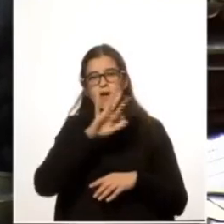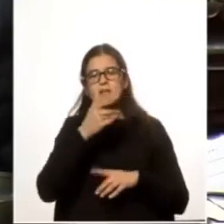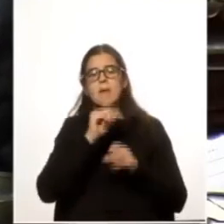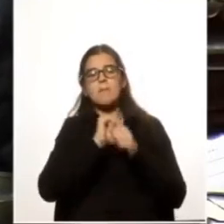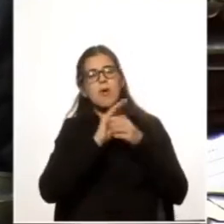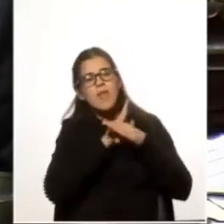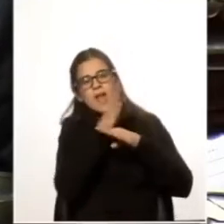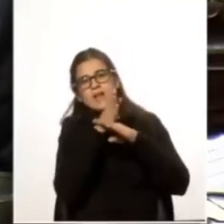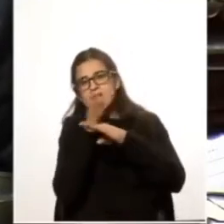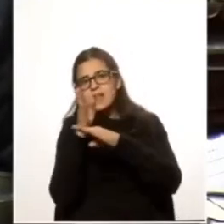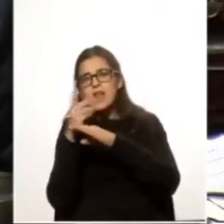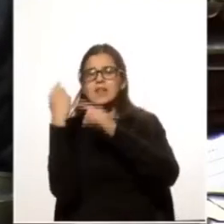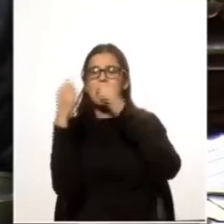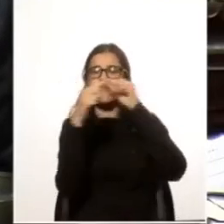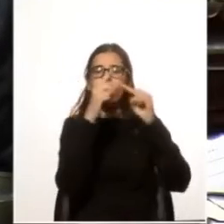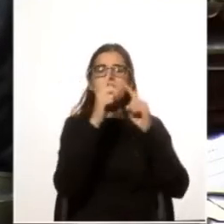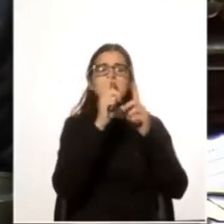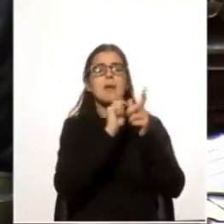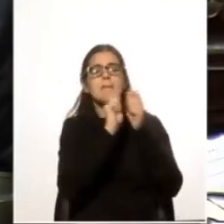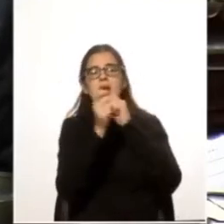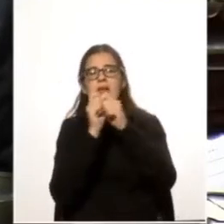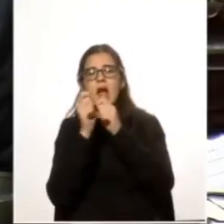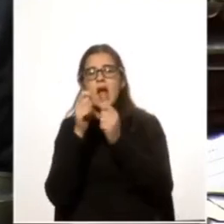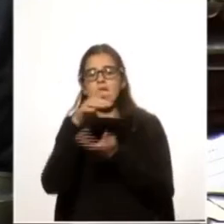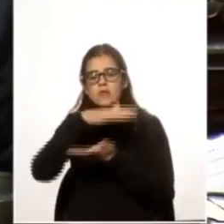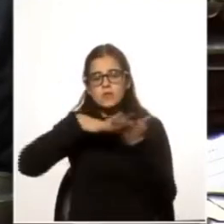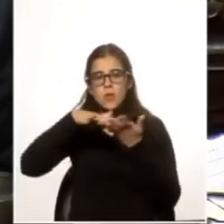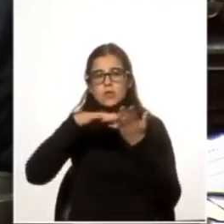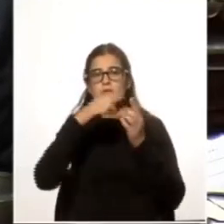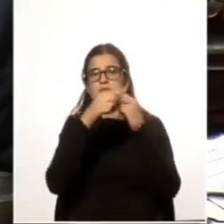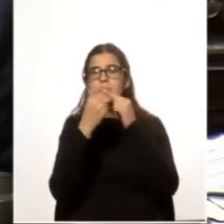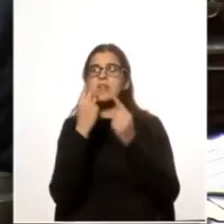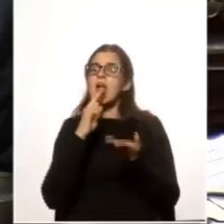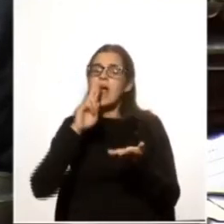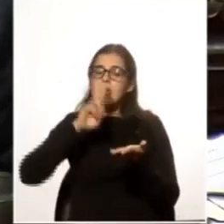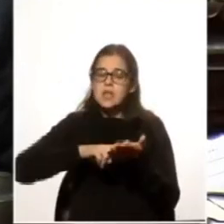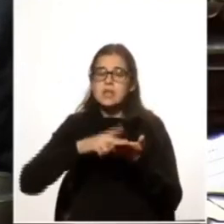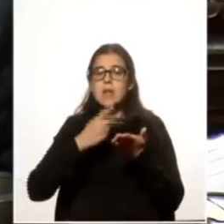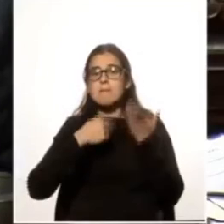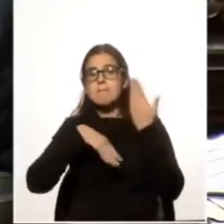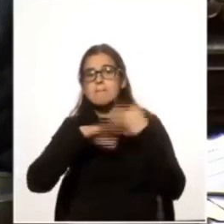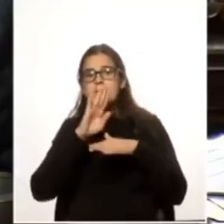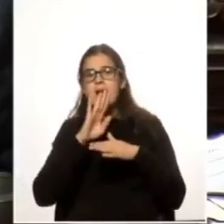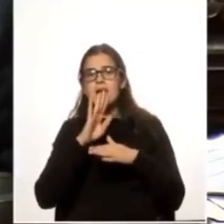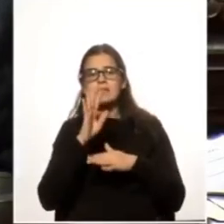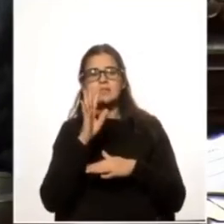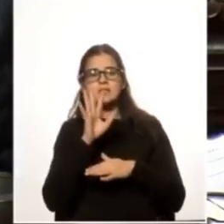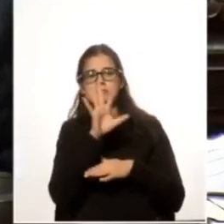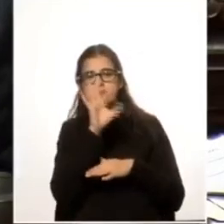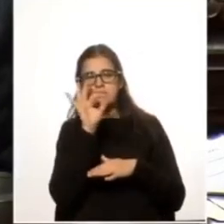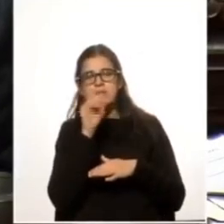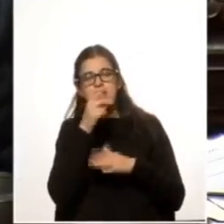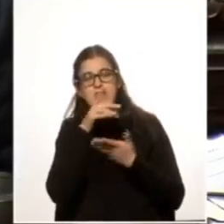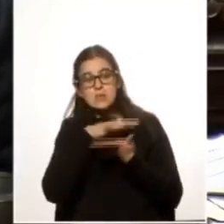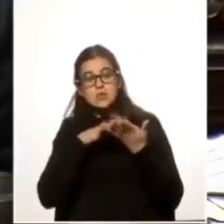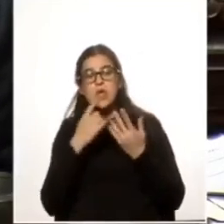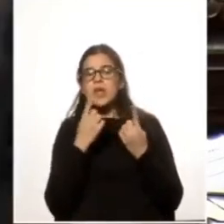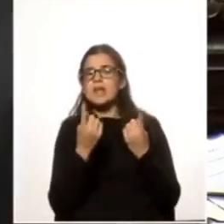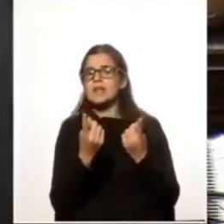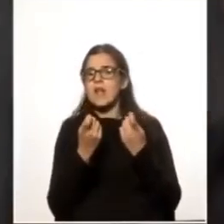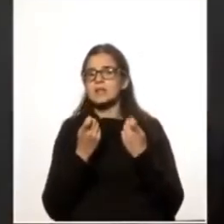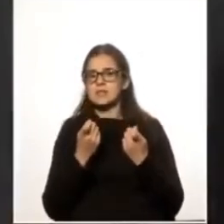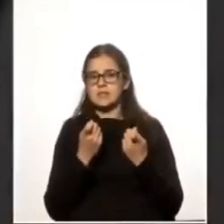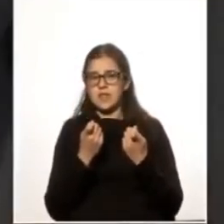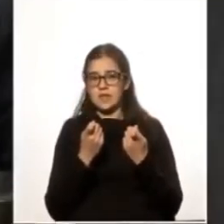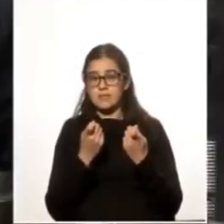Acceder a nuevos mercados en condiciones arancelarias preferentes es hoy una condición necesaria,